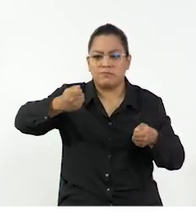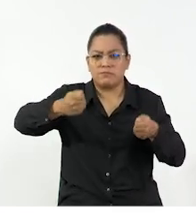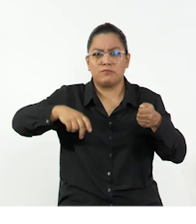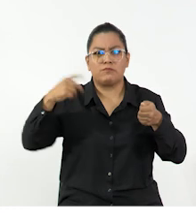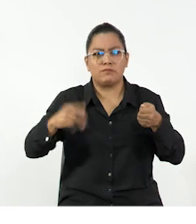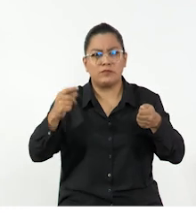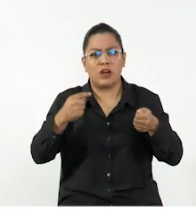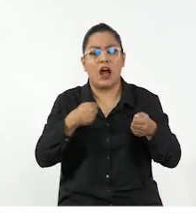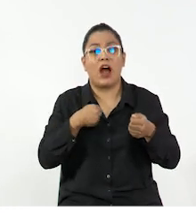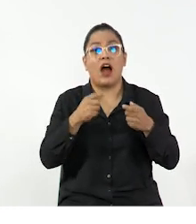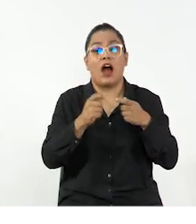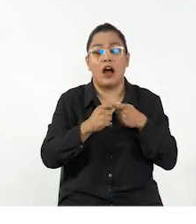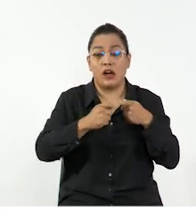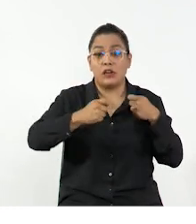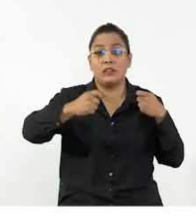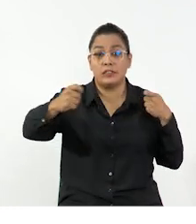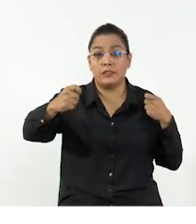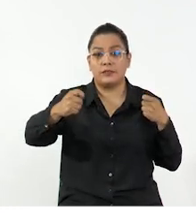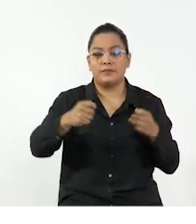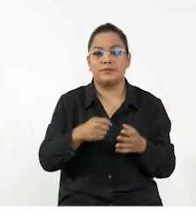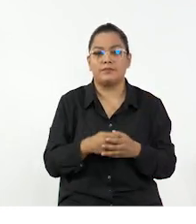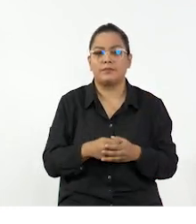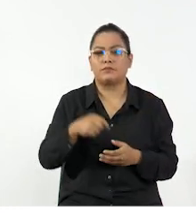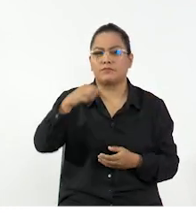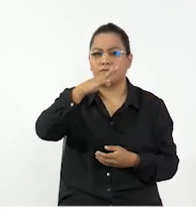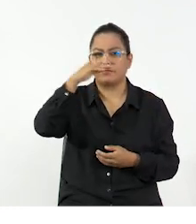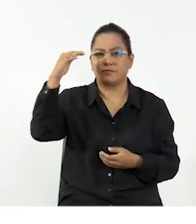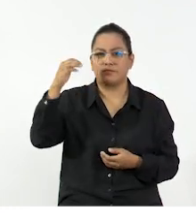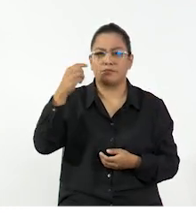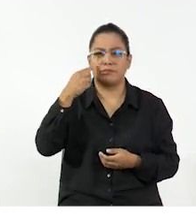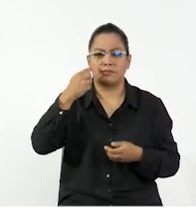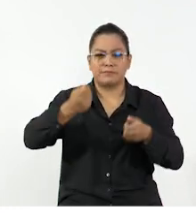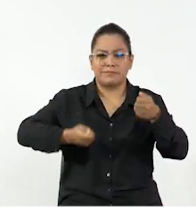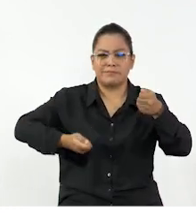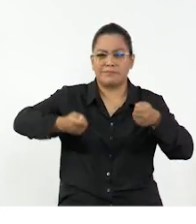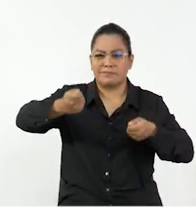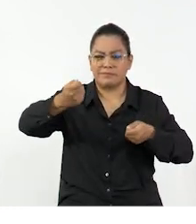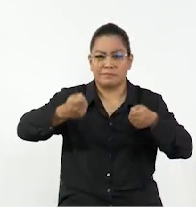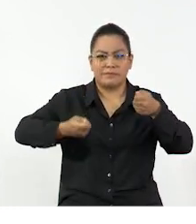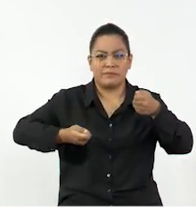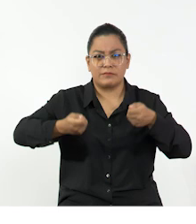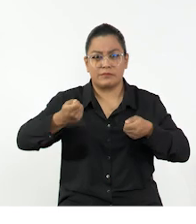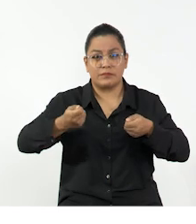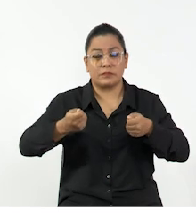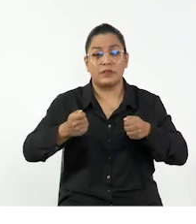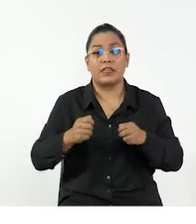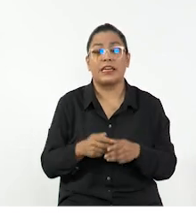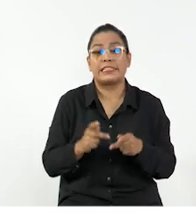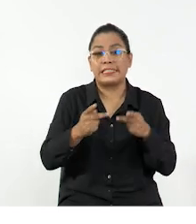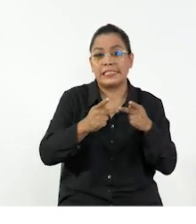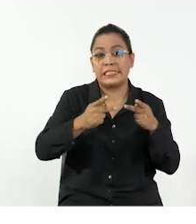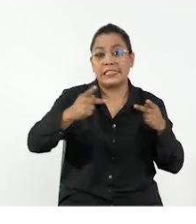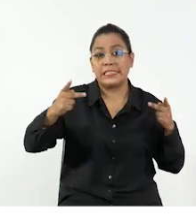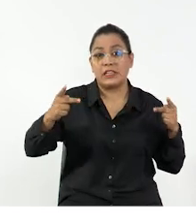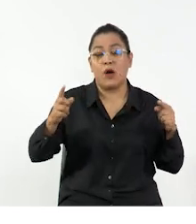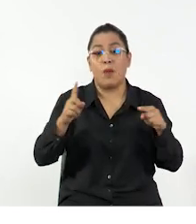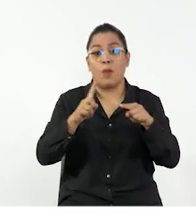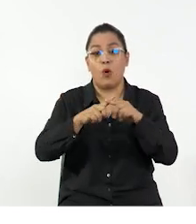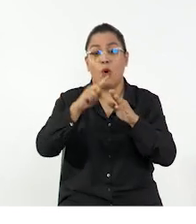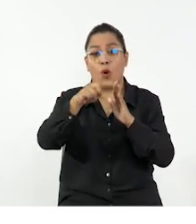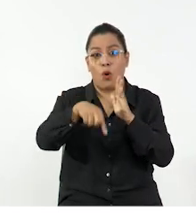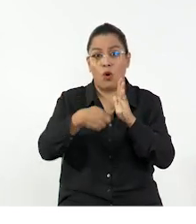Me dice la velocidad con la que me estoy desplazando. Y, normalmente, en nuestro país encontramos vehículos que miden esta velocidad en